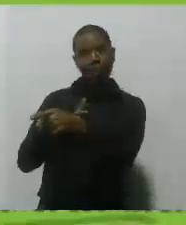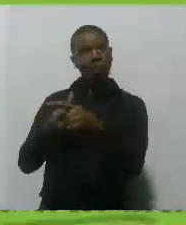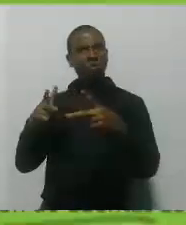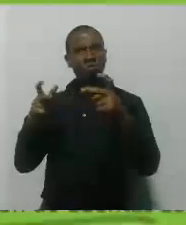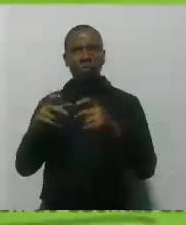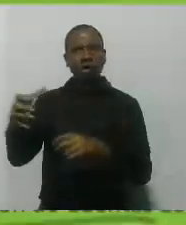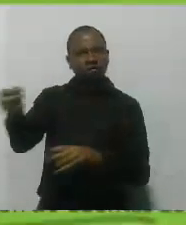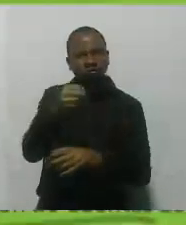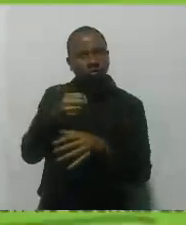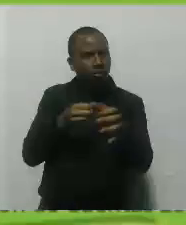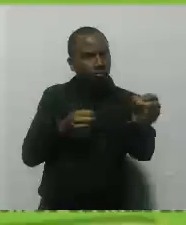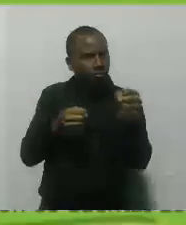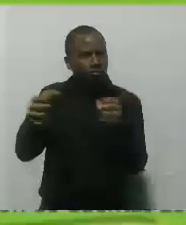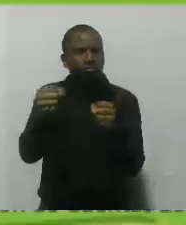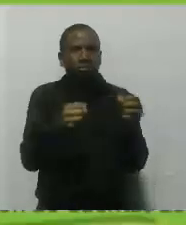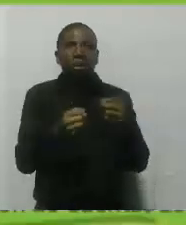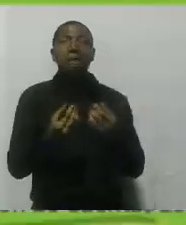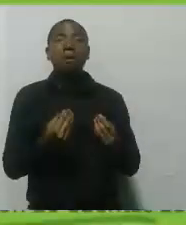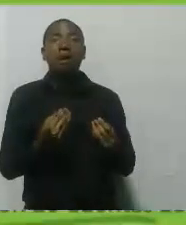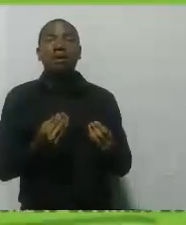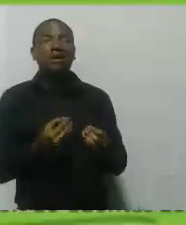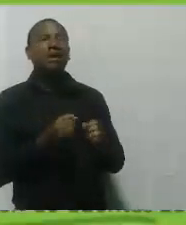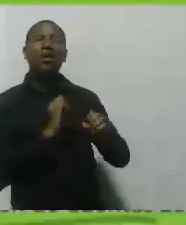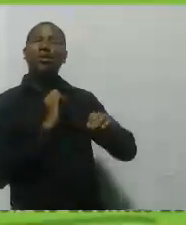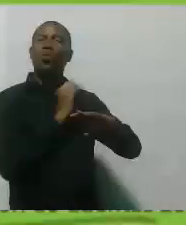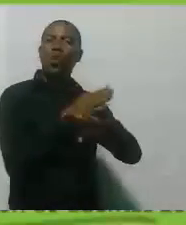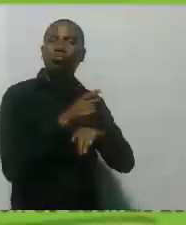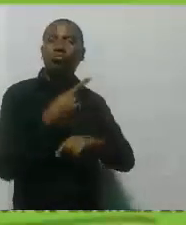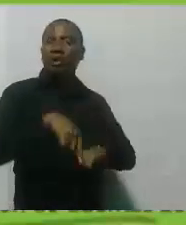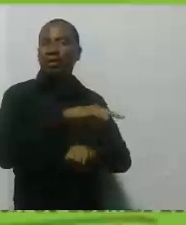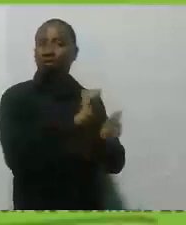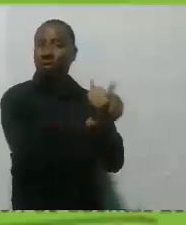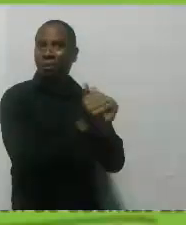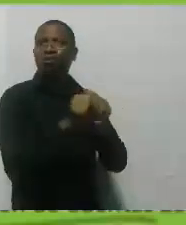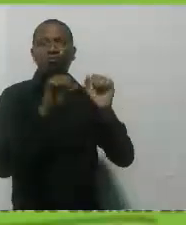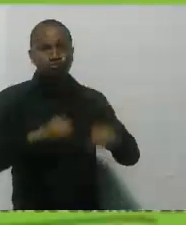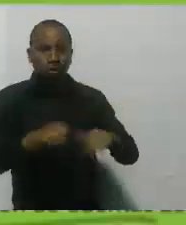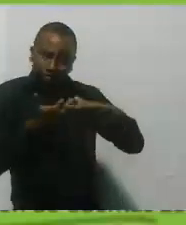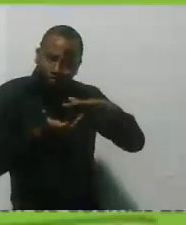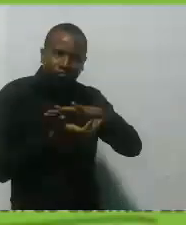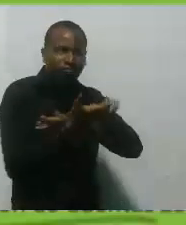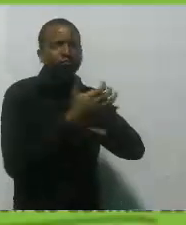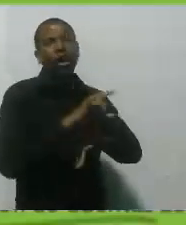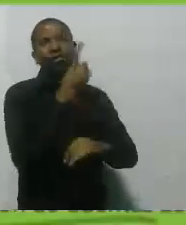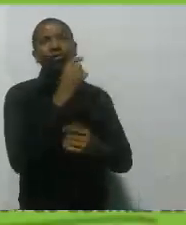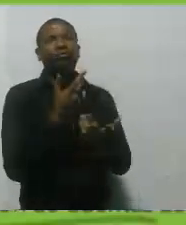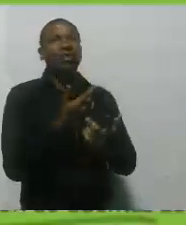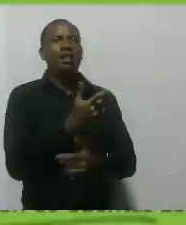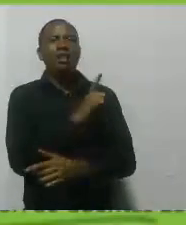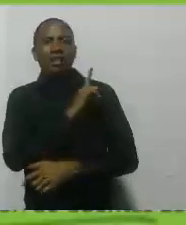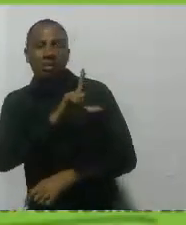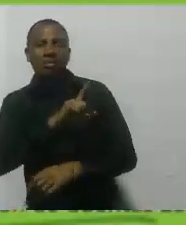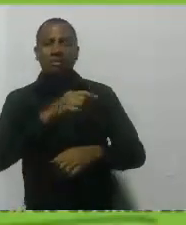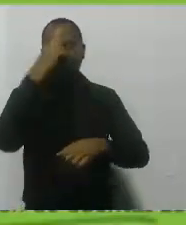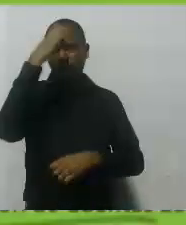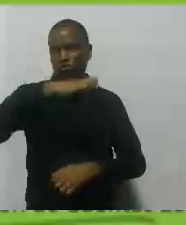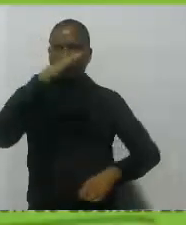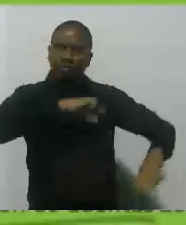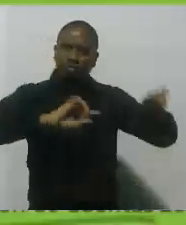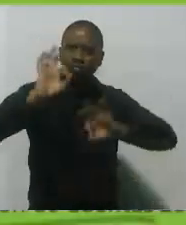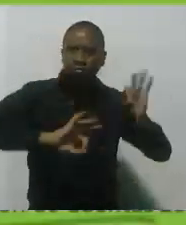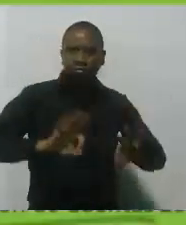luego pasen a los clubes deportivos y a las ligas profesionales. Señor alcalde, en los años